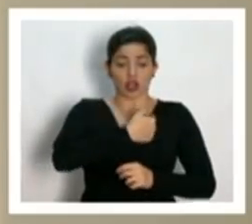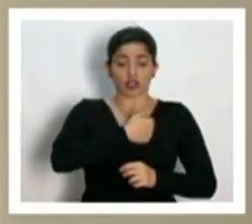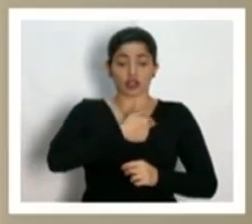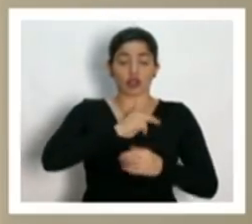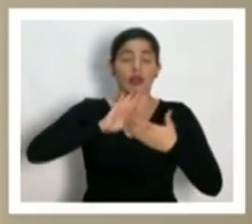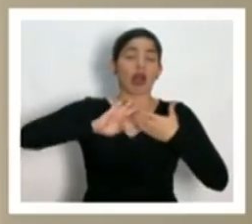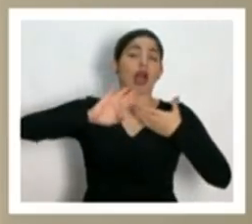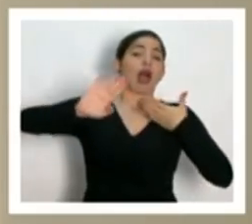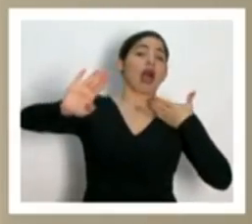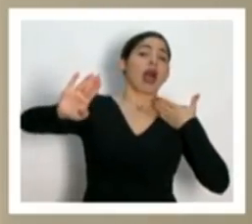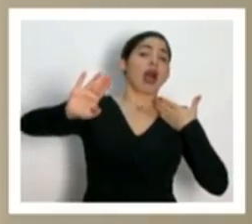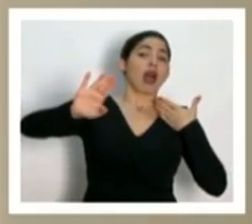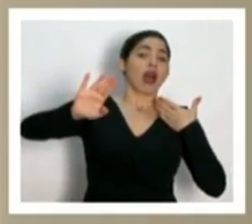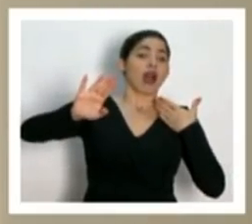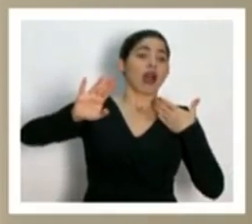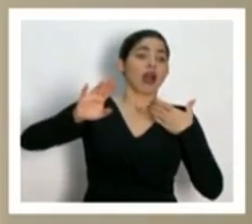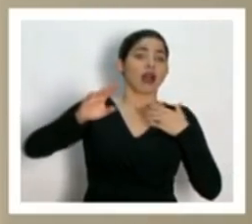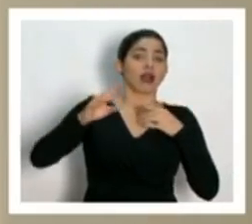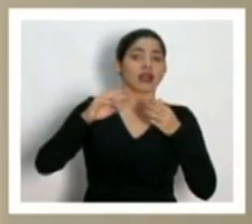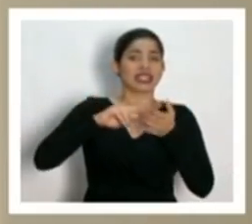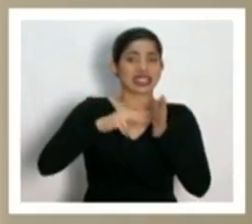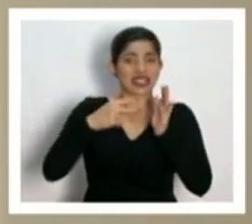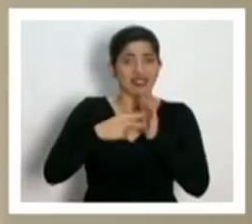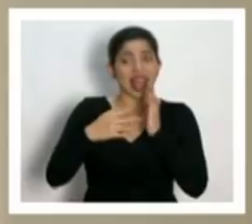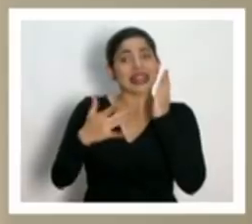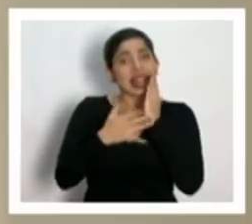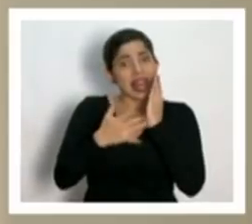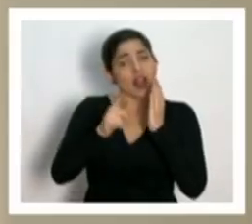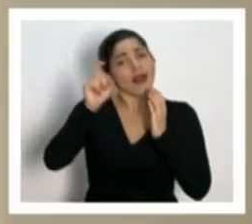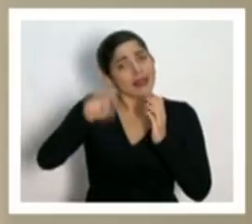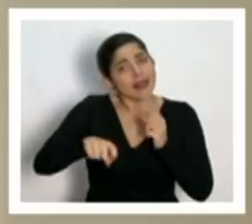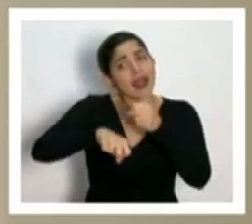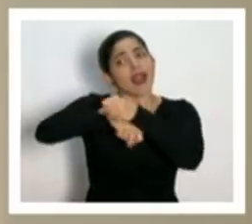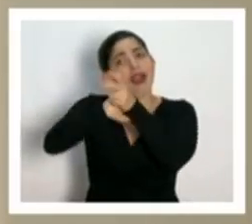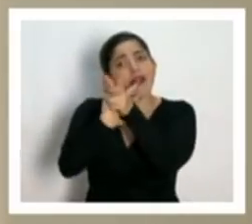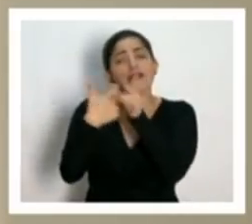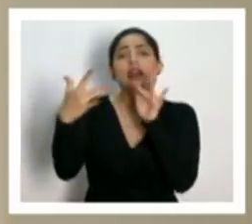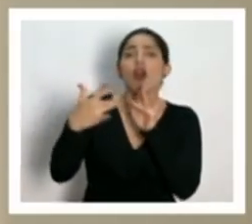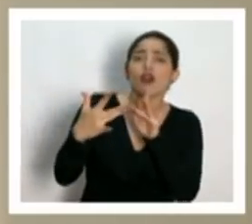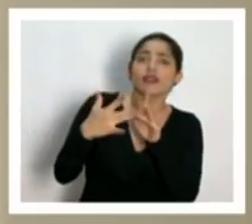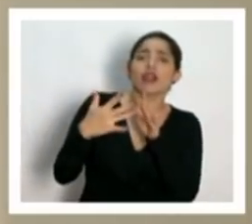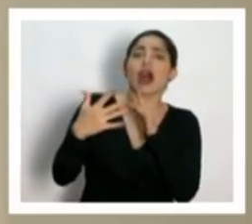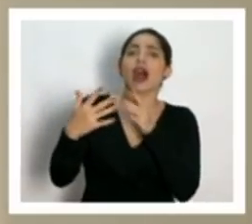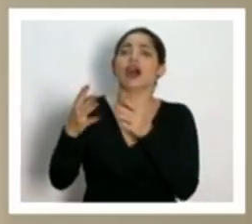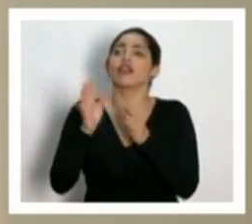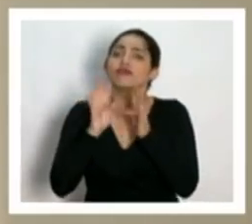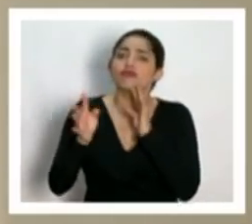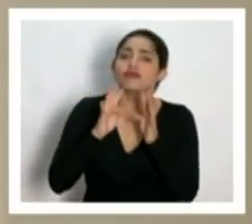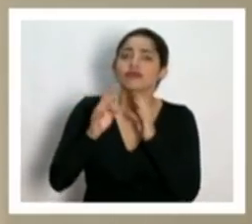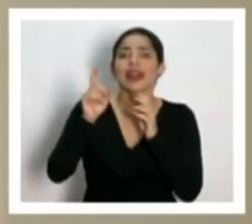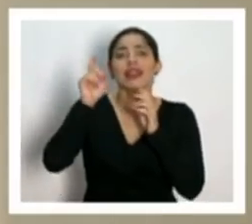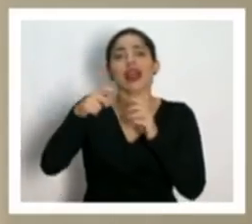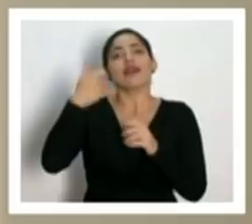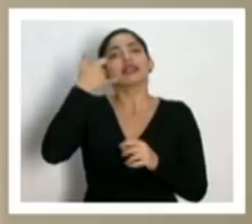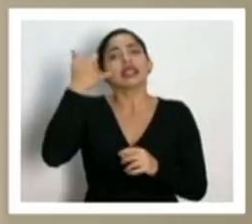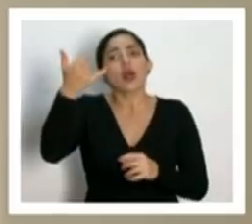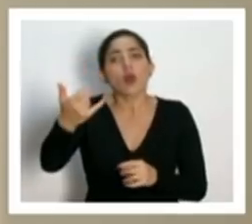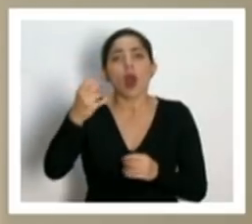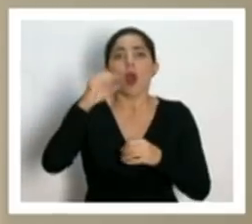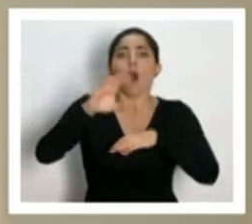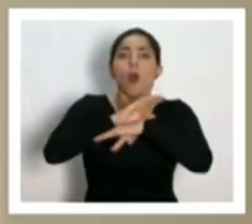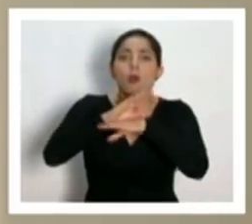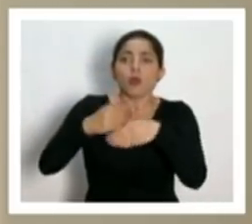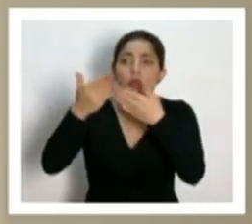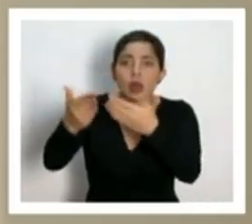sentido de que tenemos que tener contacto a través de la tecnología con ellos. Hay que ponerles un celular o una computadora,